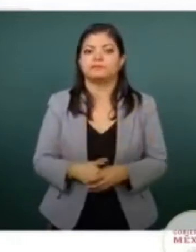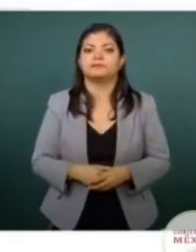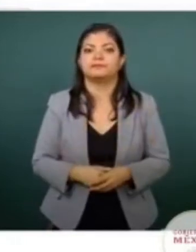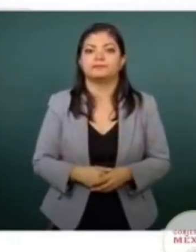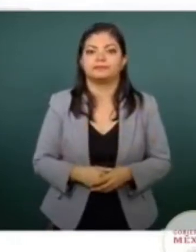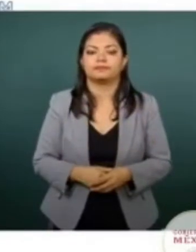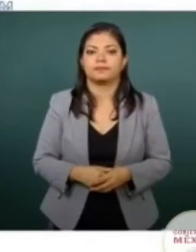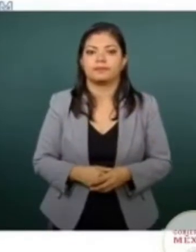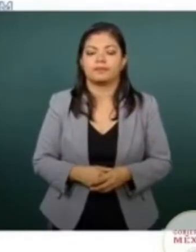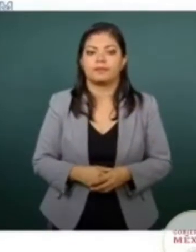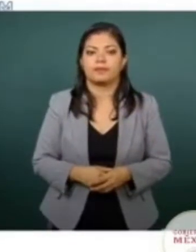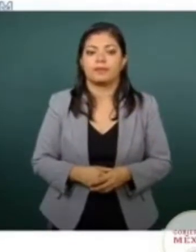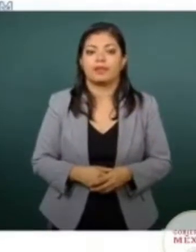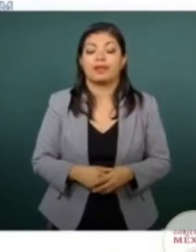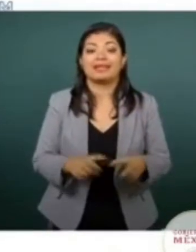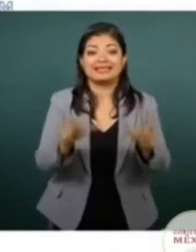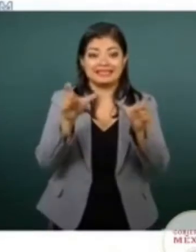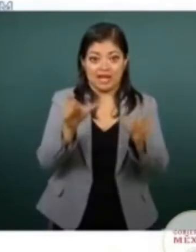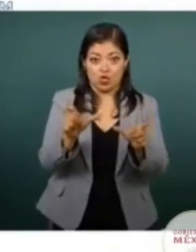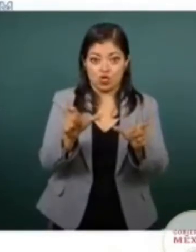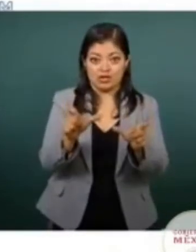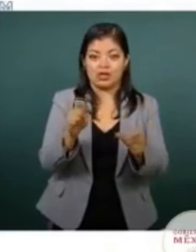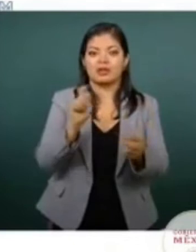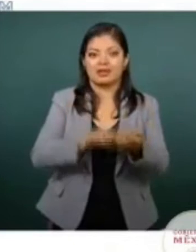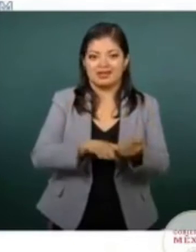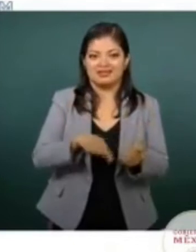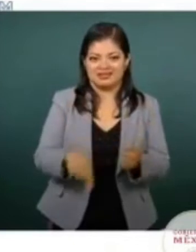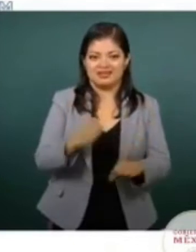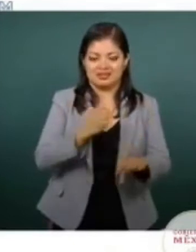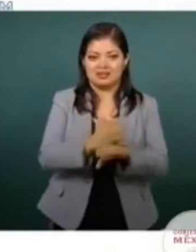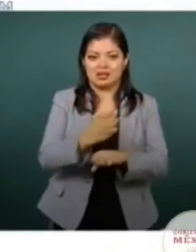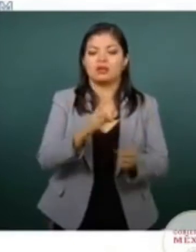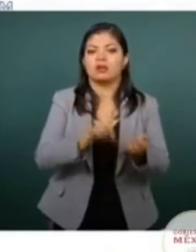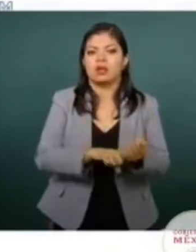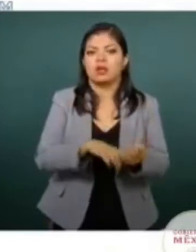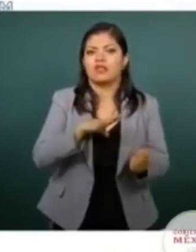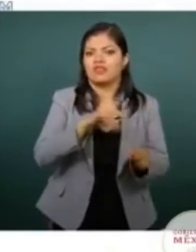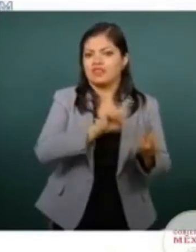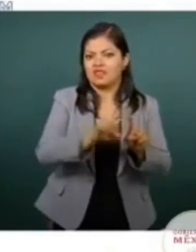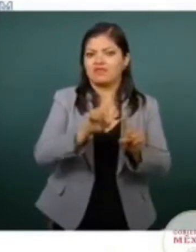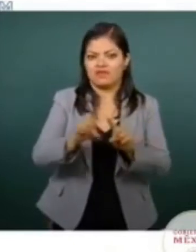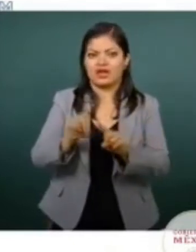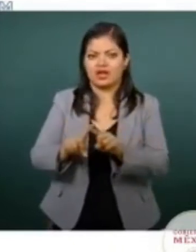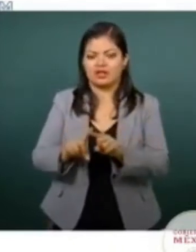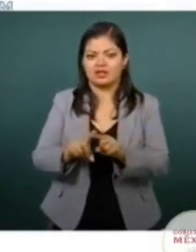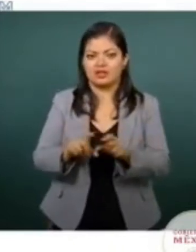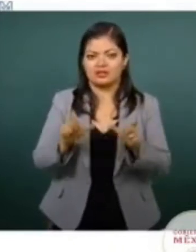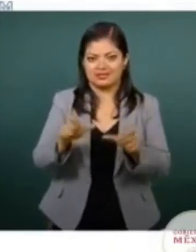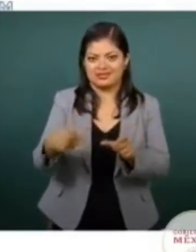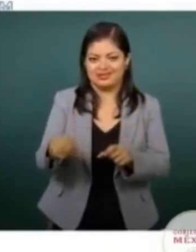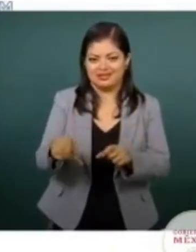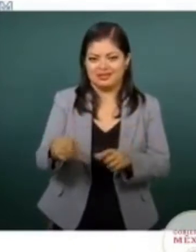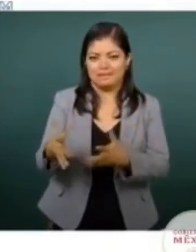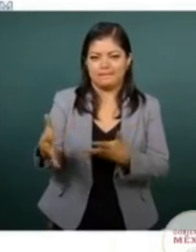En cuanto a seguridad pública en el Estado, las fuerzas estatales tienen una presencia de